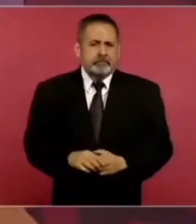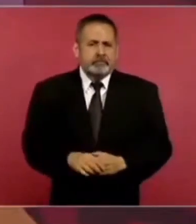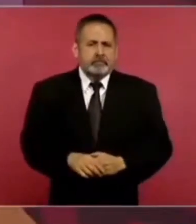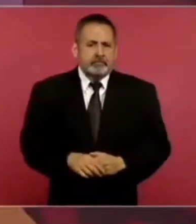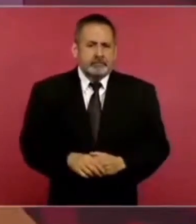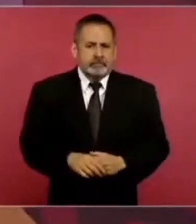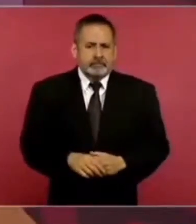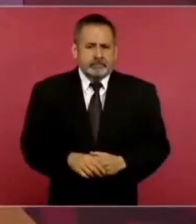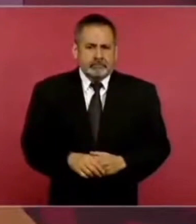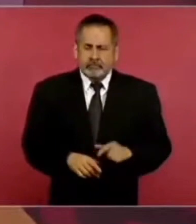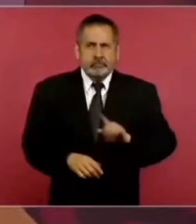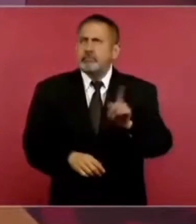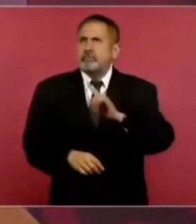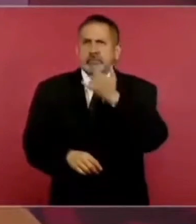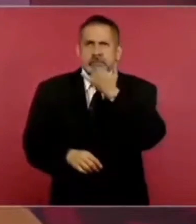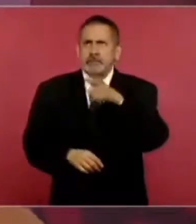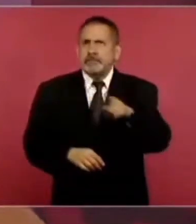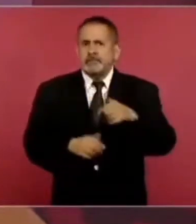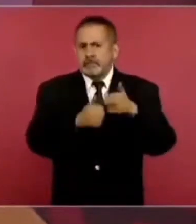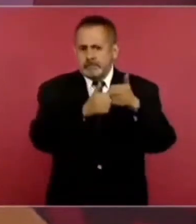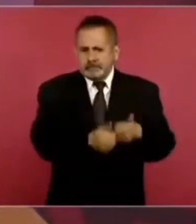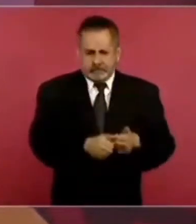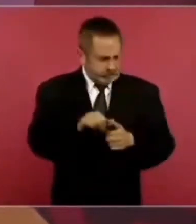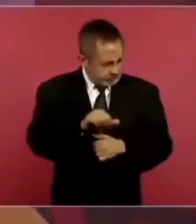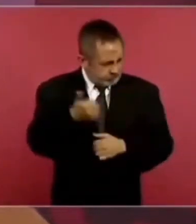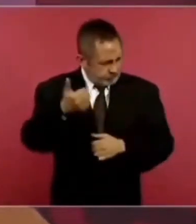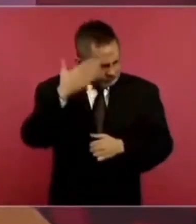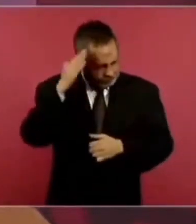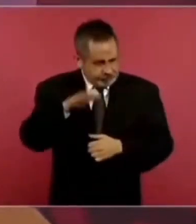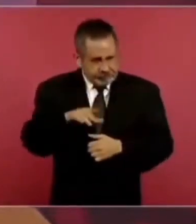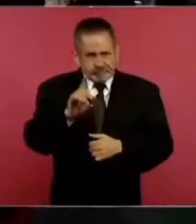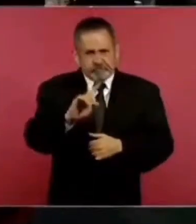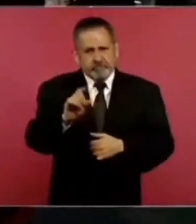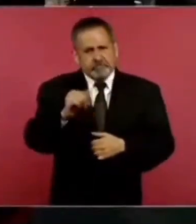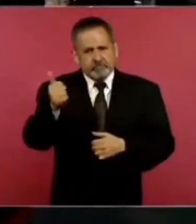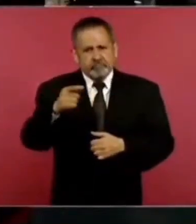No, esa se quedó. No, es otra señora. Este,